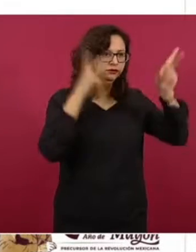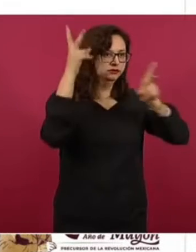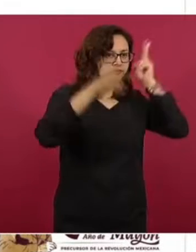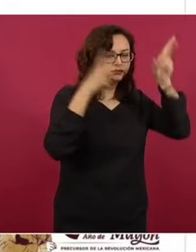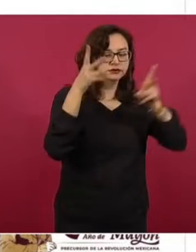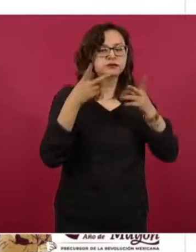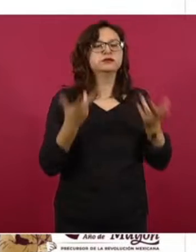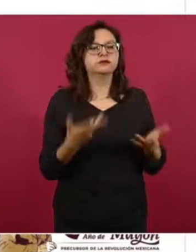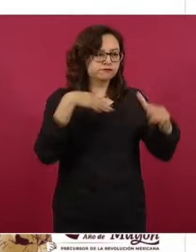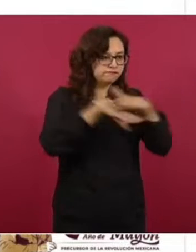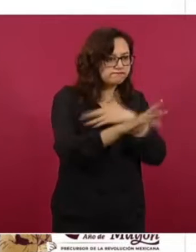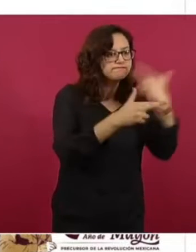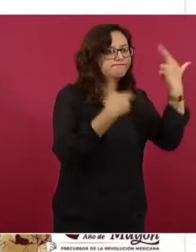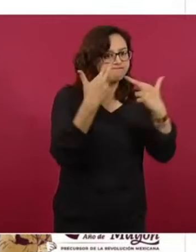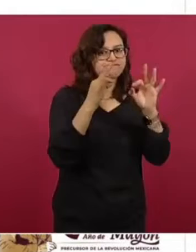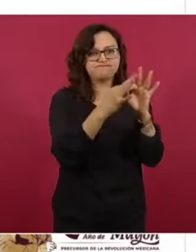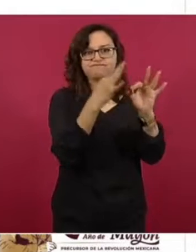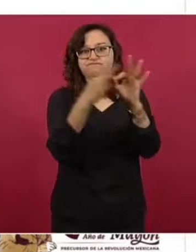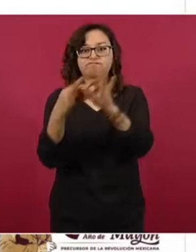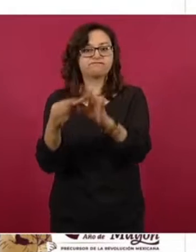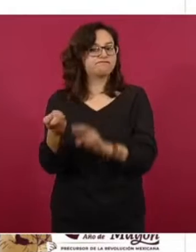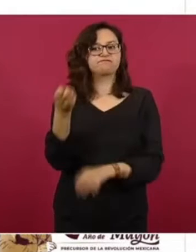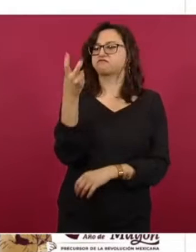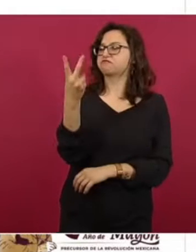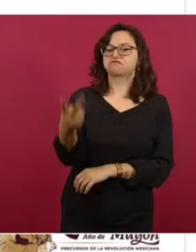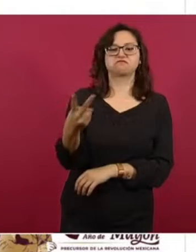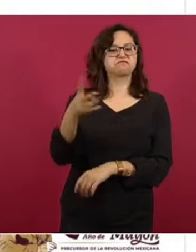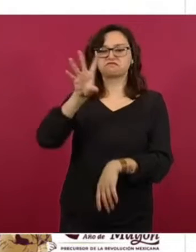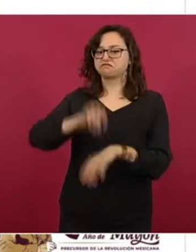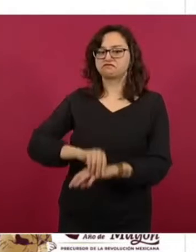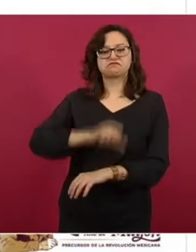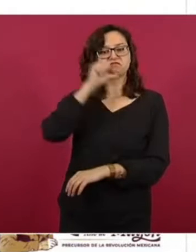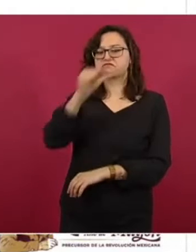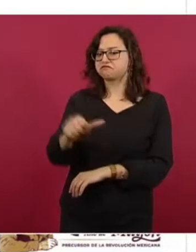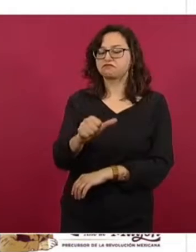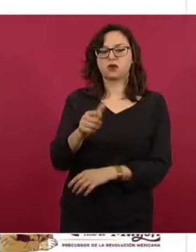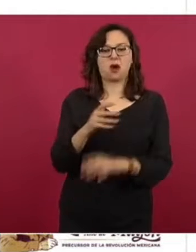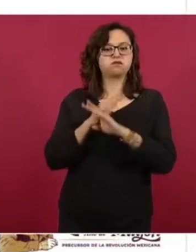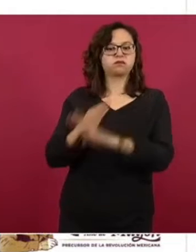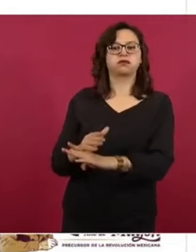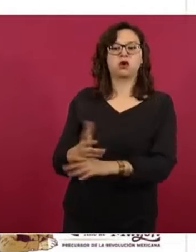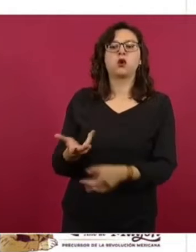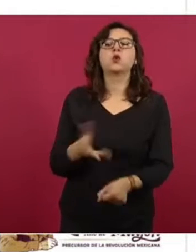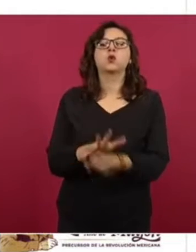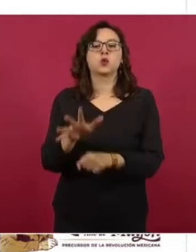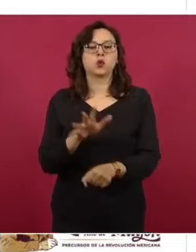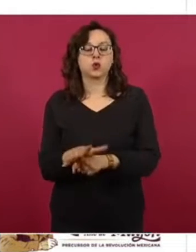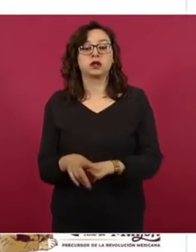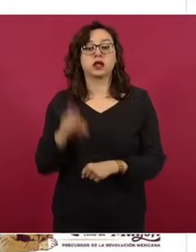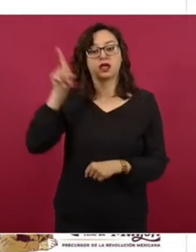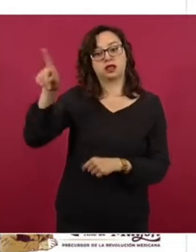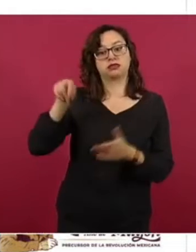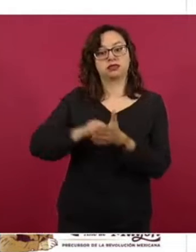gasolineras que no se dejaron verificar esta semana, las dos en Miguel Alemán,